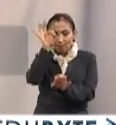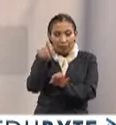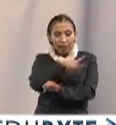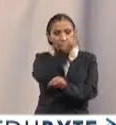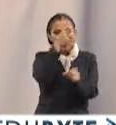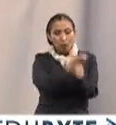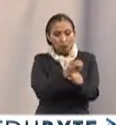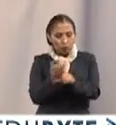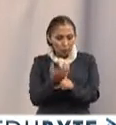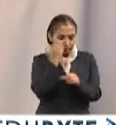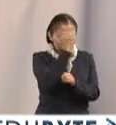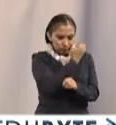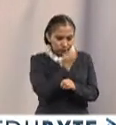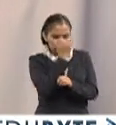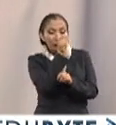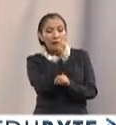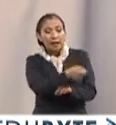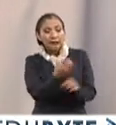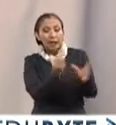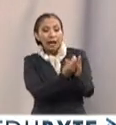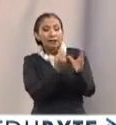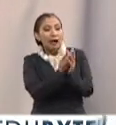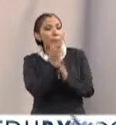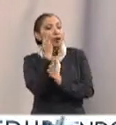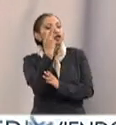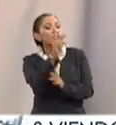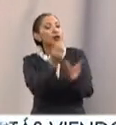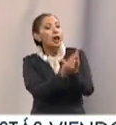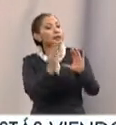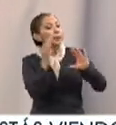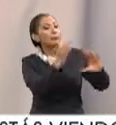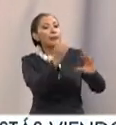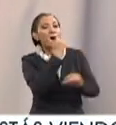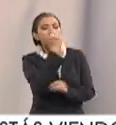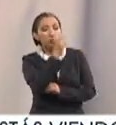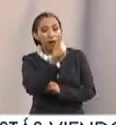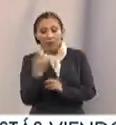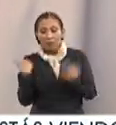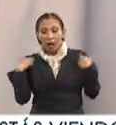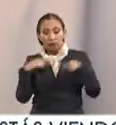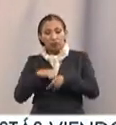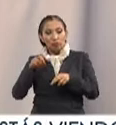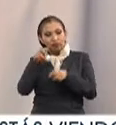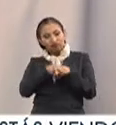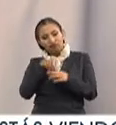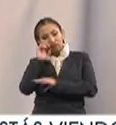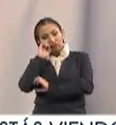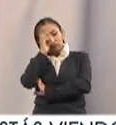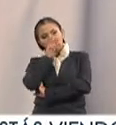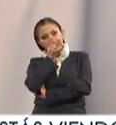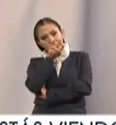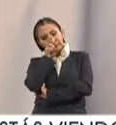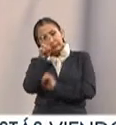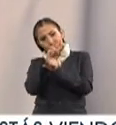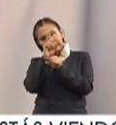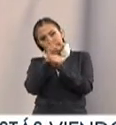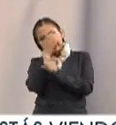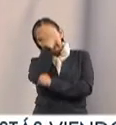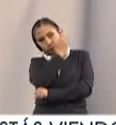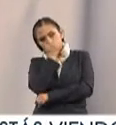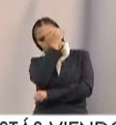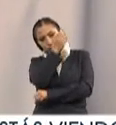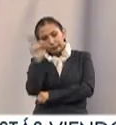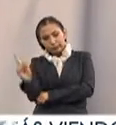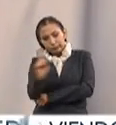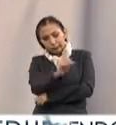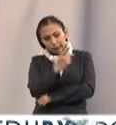Luego pasan a otro segundo filtro que es una clase muestra en donde hay docentes de la academia en la que se va a involucrar al